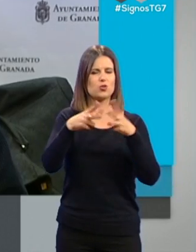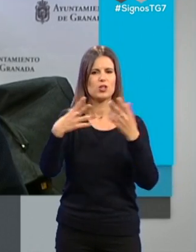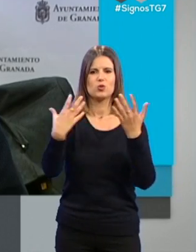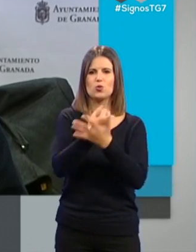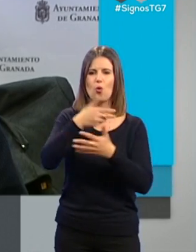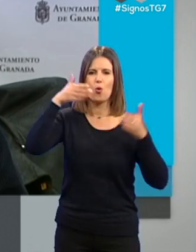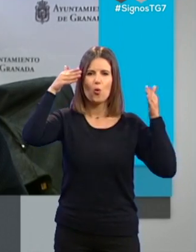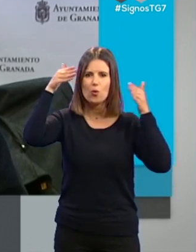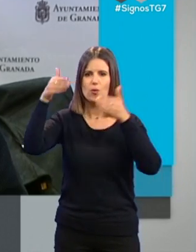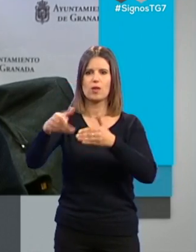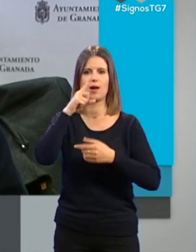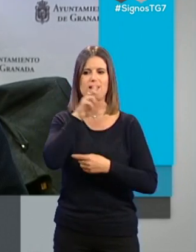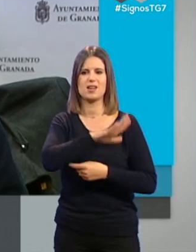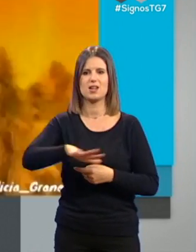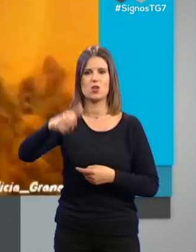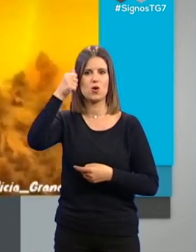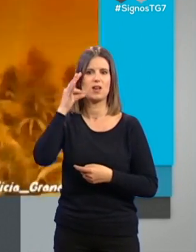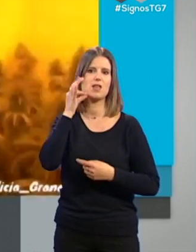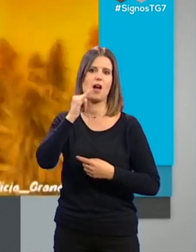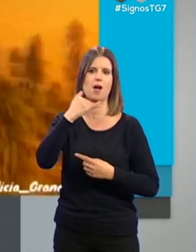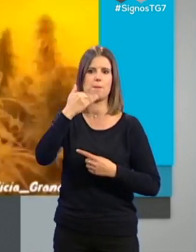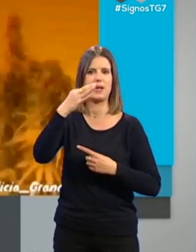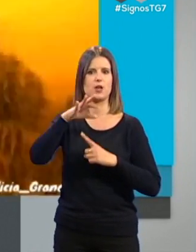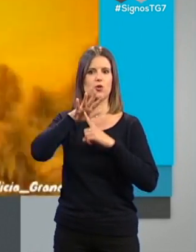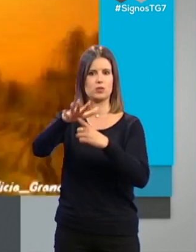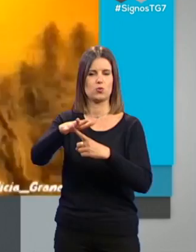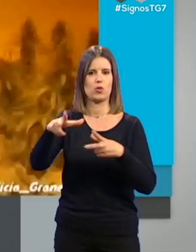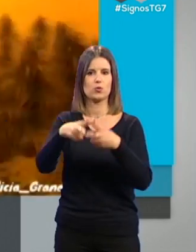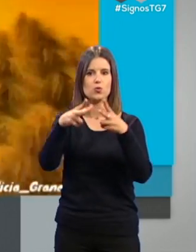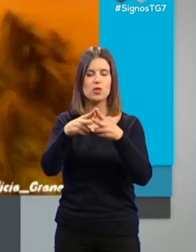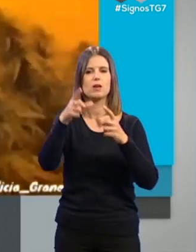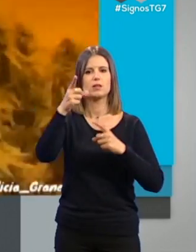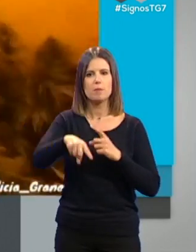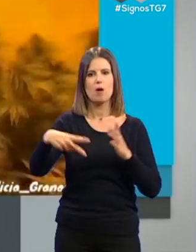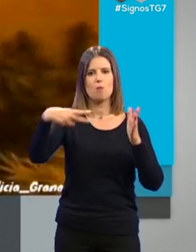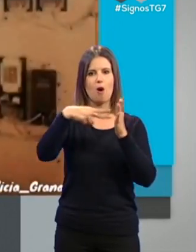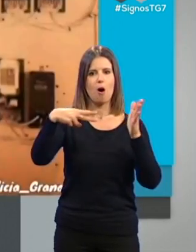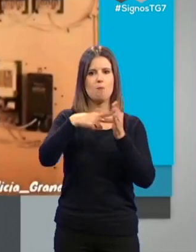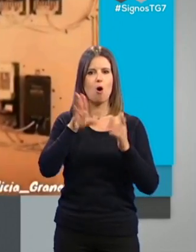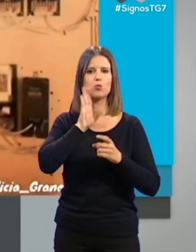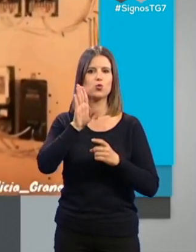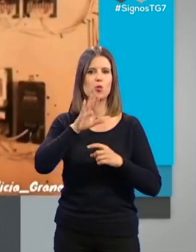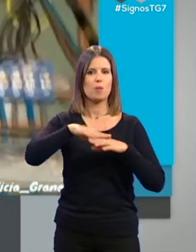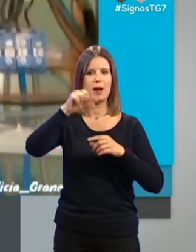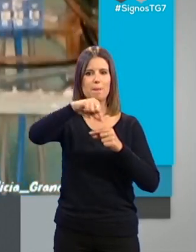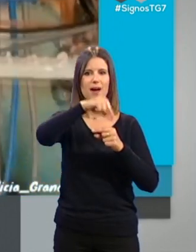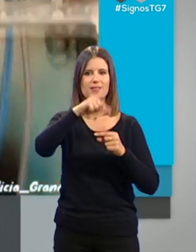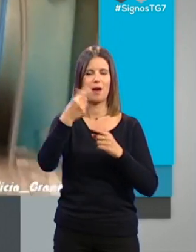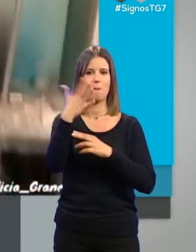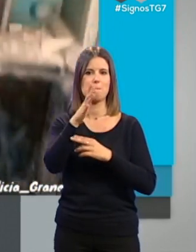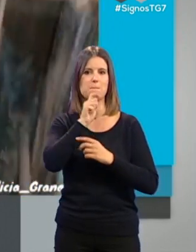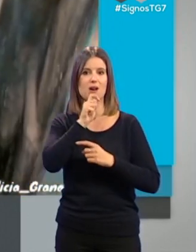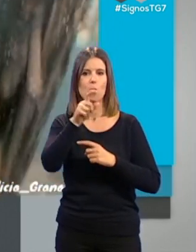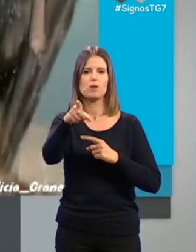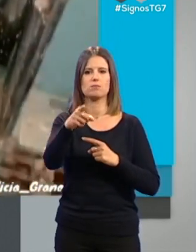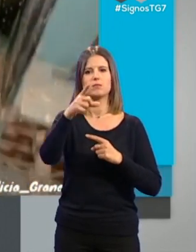con niños y niñas en situación de riesgo social. Consideran que además de los enganches ilegales para el cultivo de marihuana, influye en los